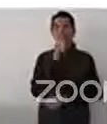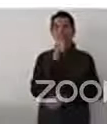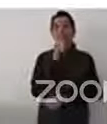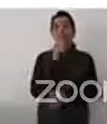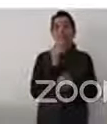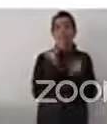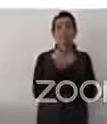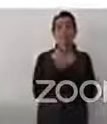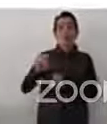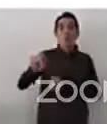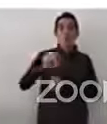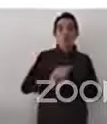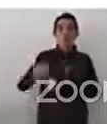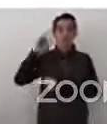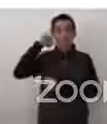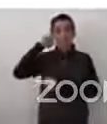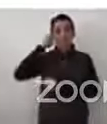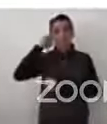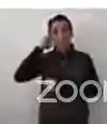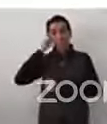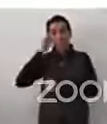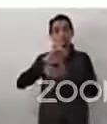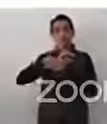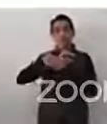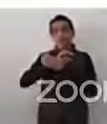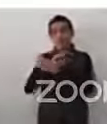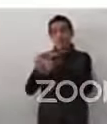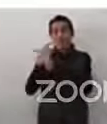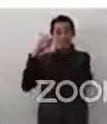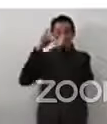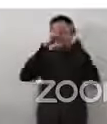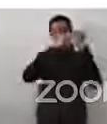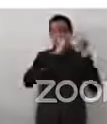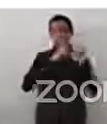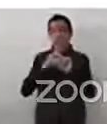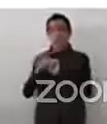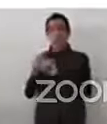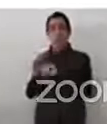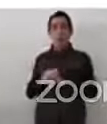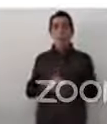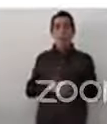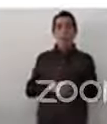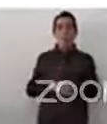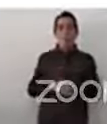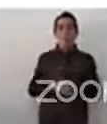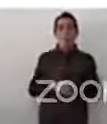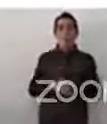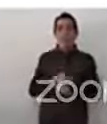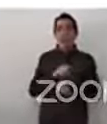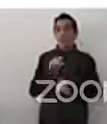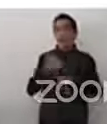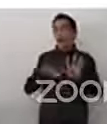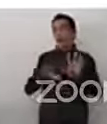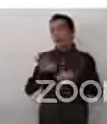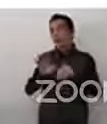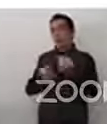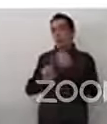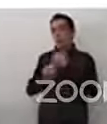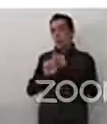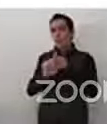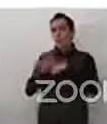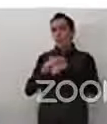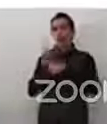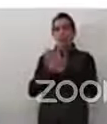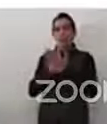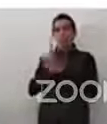que también han habido avances y retrocesos en el reconocimiento de sus derechos. Podemos hablar de otros